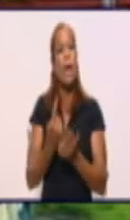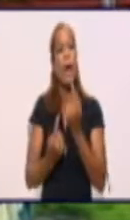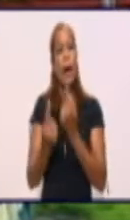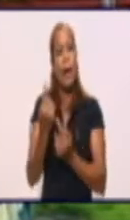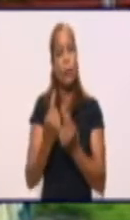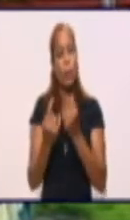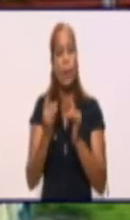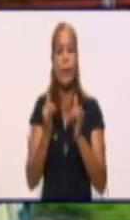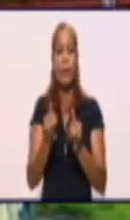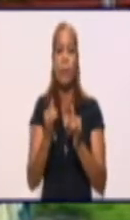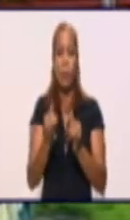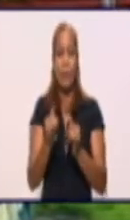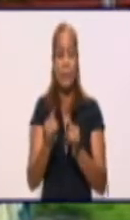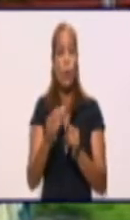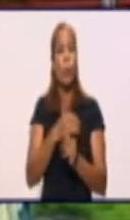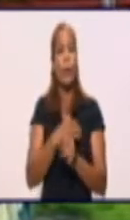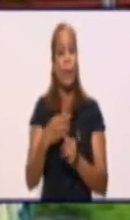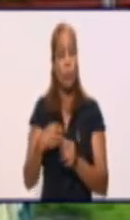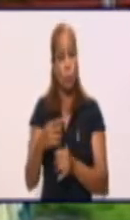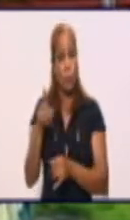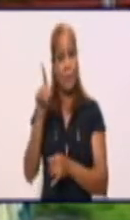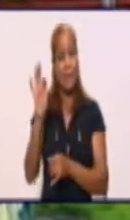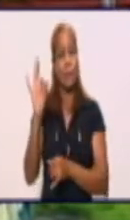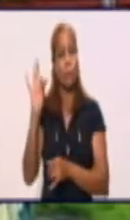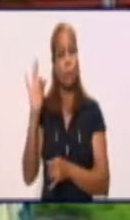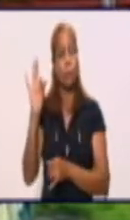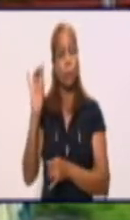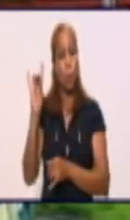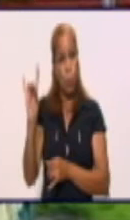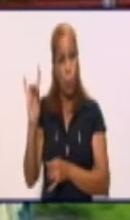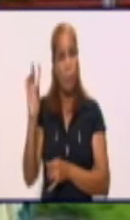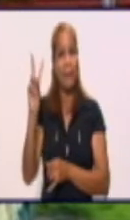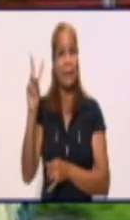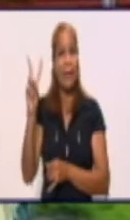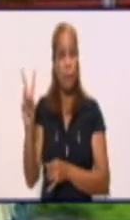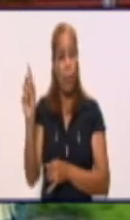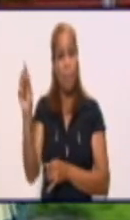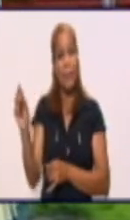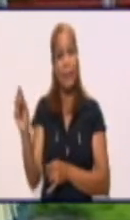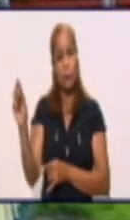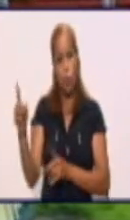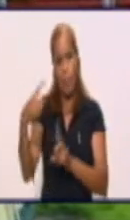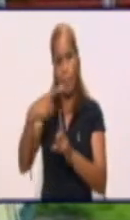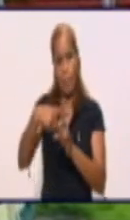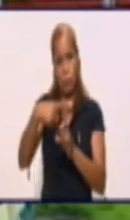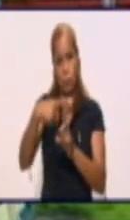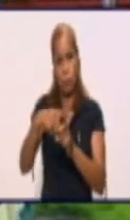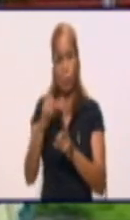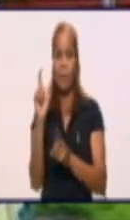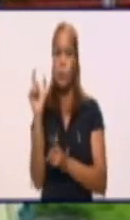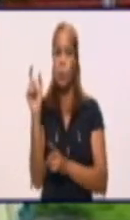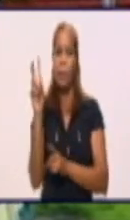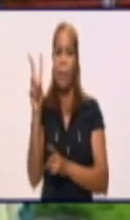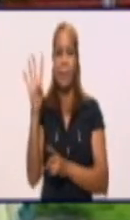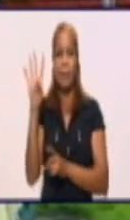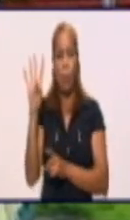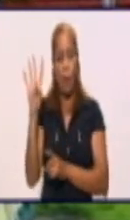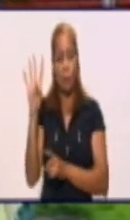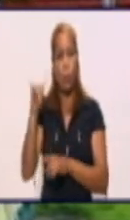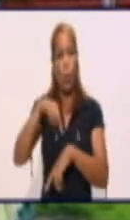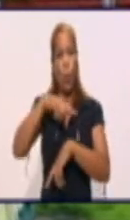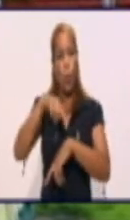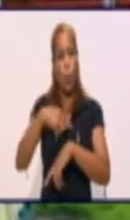de compartir con nosotros. 192 positivos a la COVID-19 en las últimas 24 horas en la provincia de Granma.